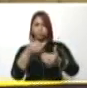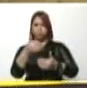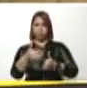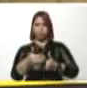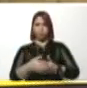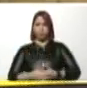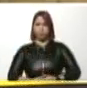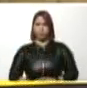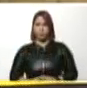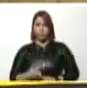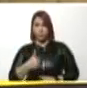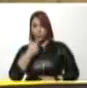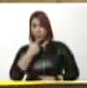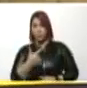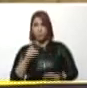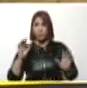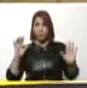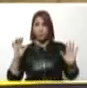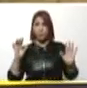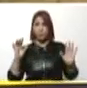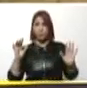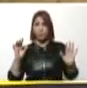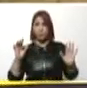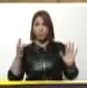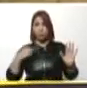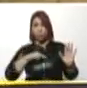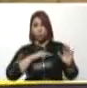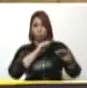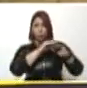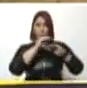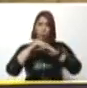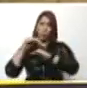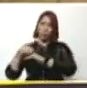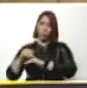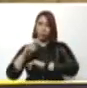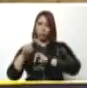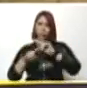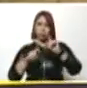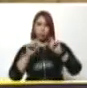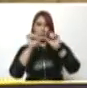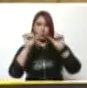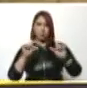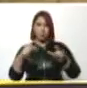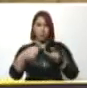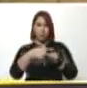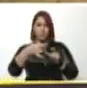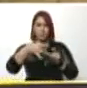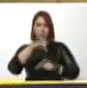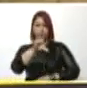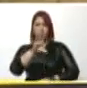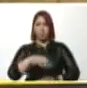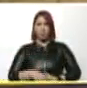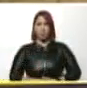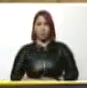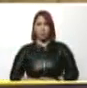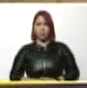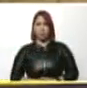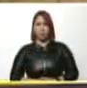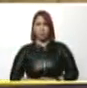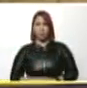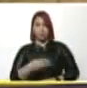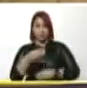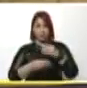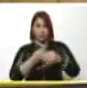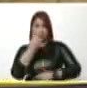Lo he dicho. Y así lo consultamos en la encuesta del sistema patria. Si hiciera falta,